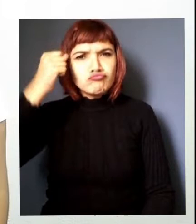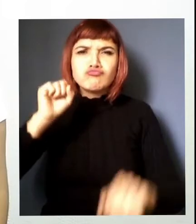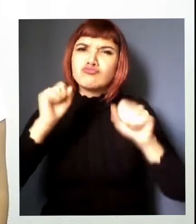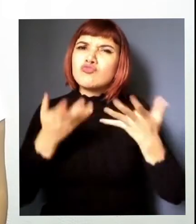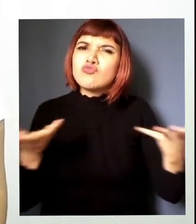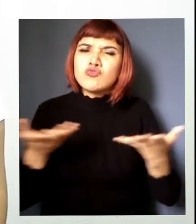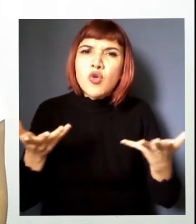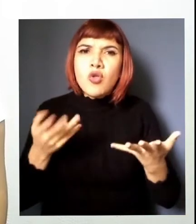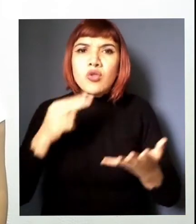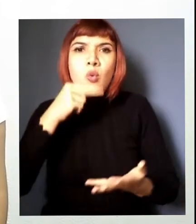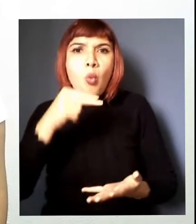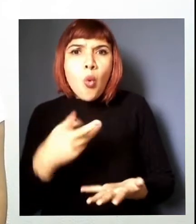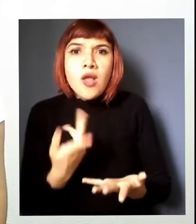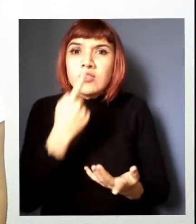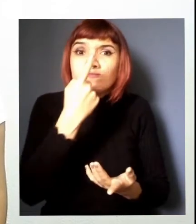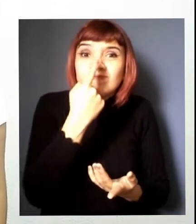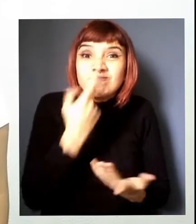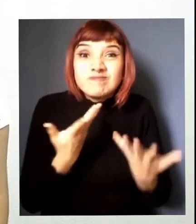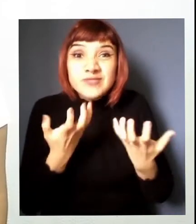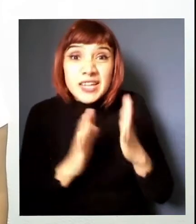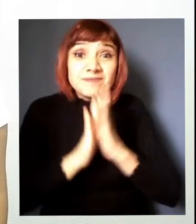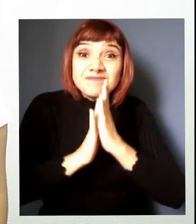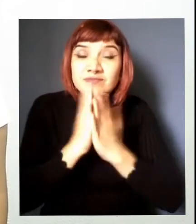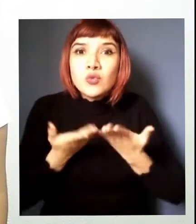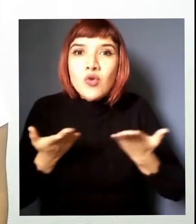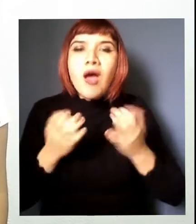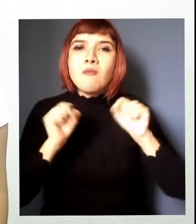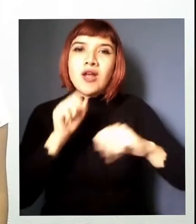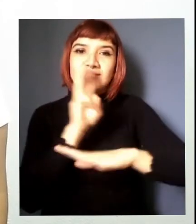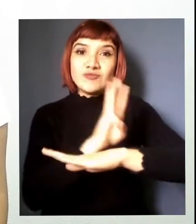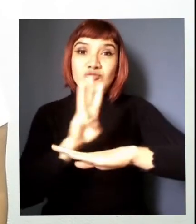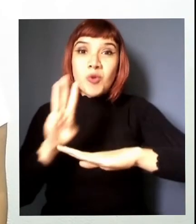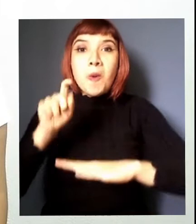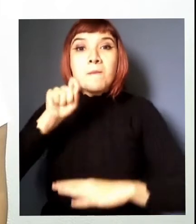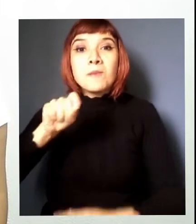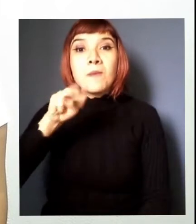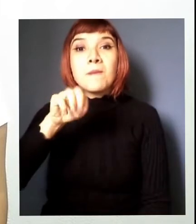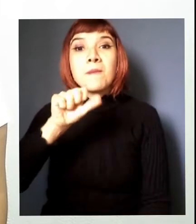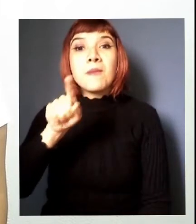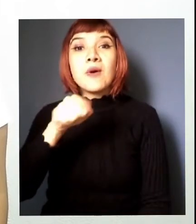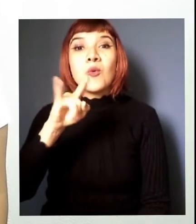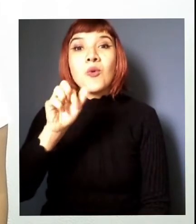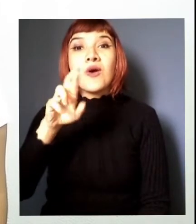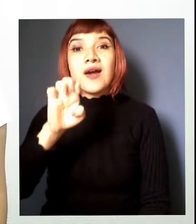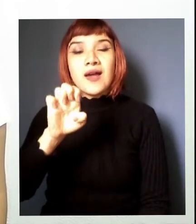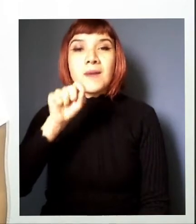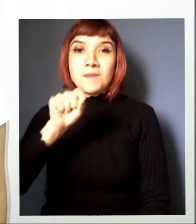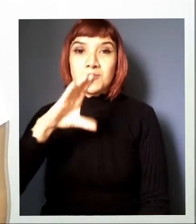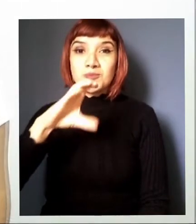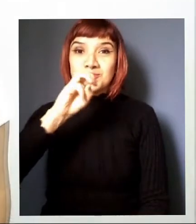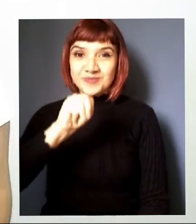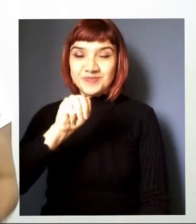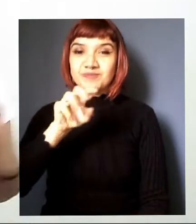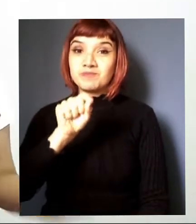pueden encontrar la versión digital de este libro en www.maguaret.gov.co